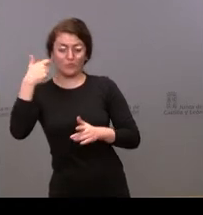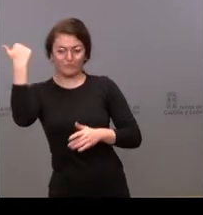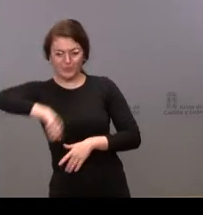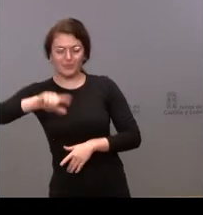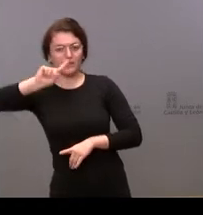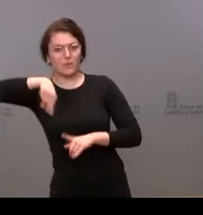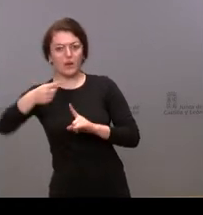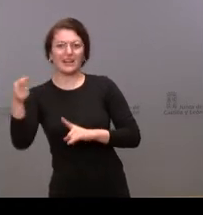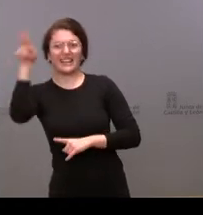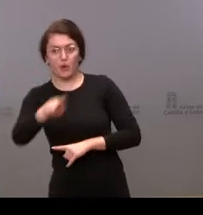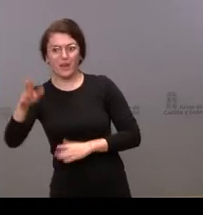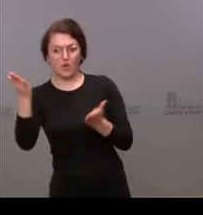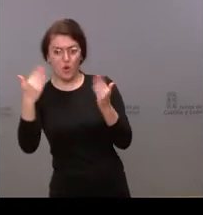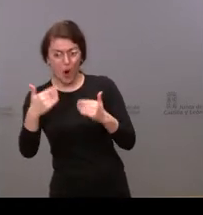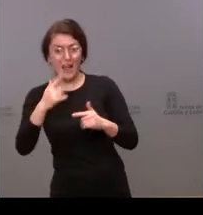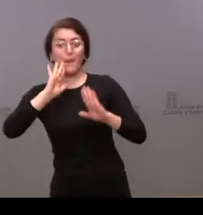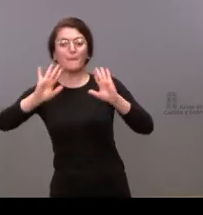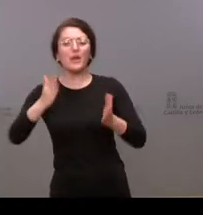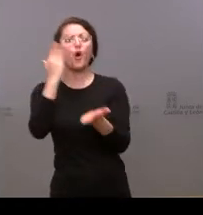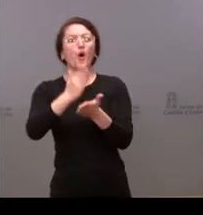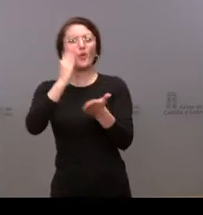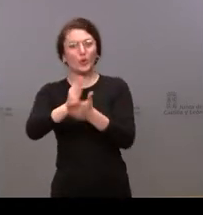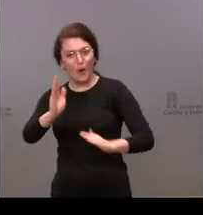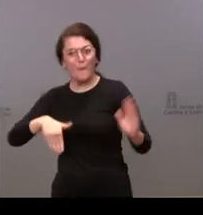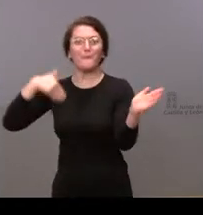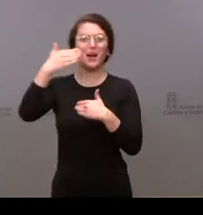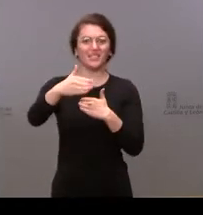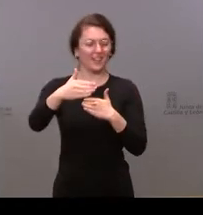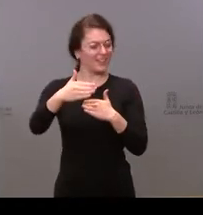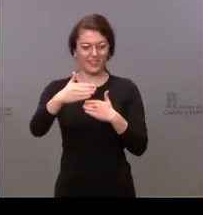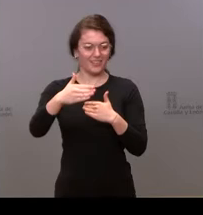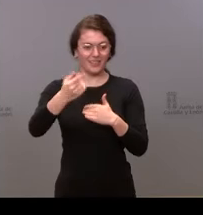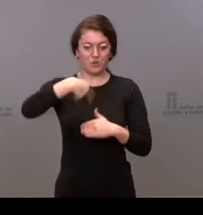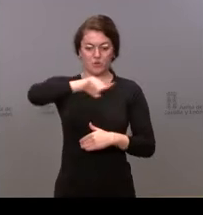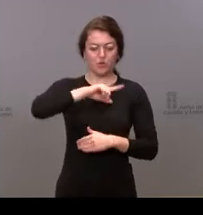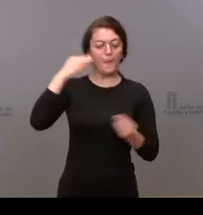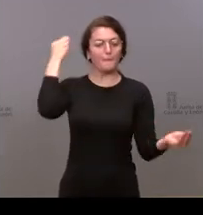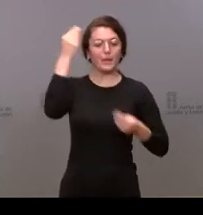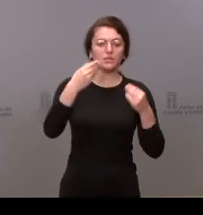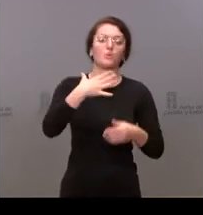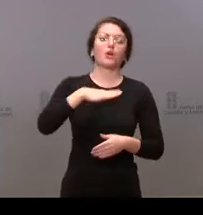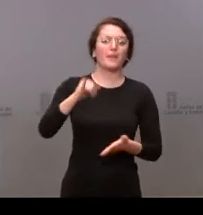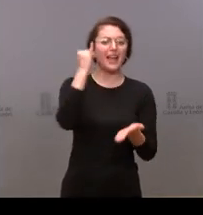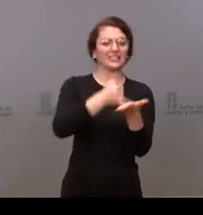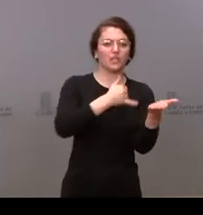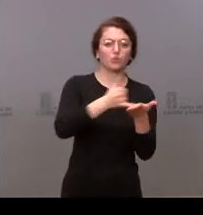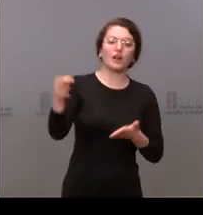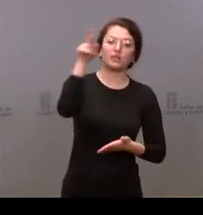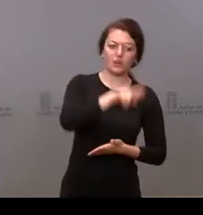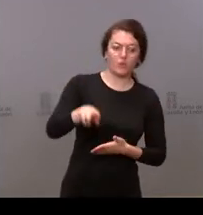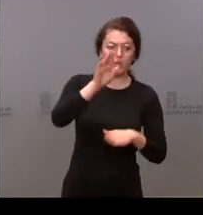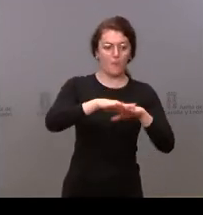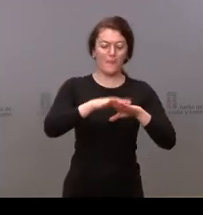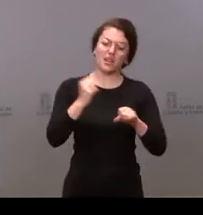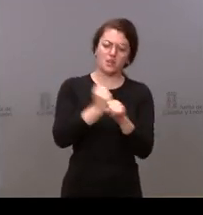adelante con esas asignaturas suspendidas pasando de curso. Nosotros creemos en la posibilidad de esa recuperación, ese trabajo adicional por